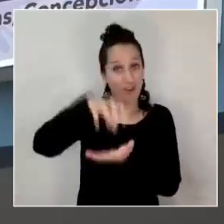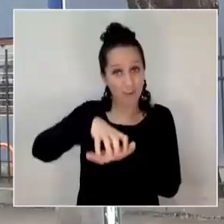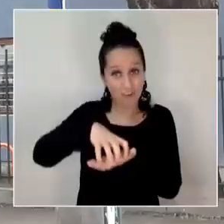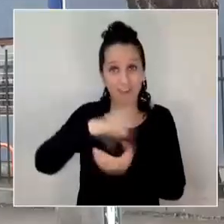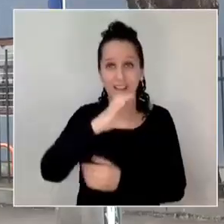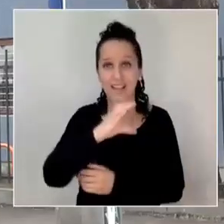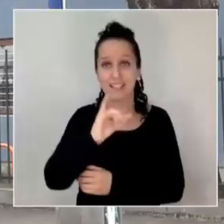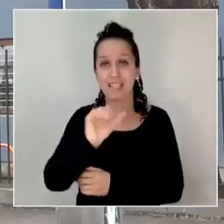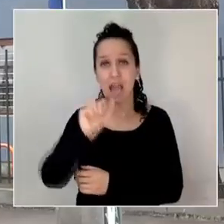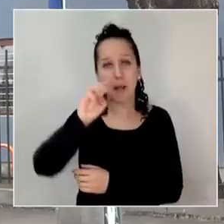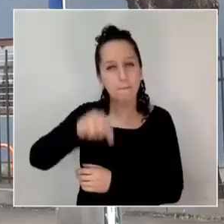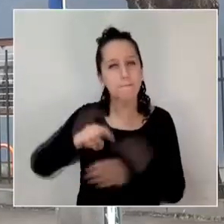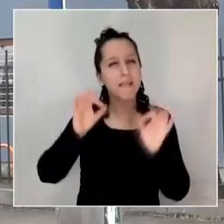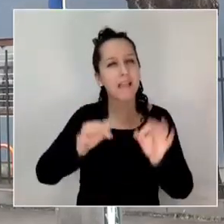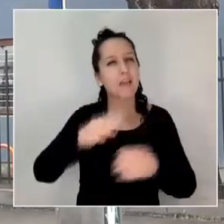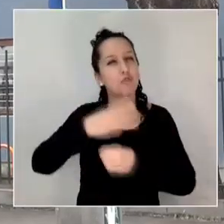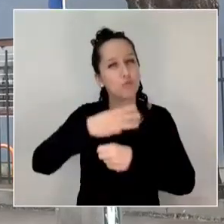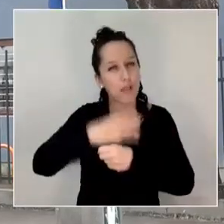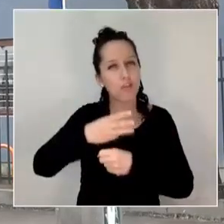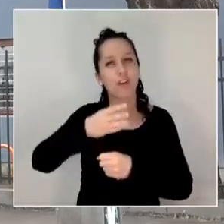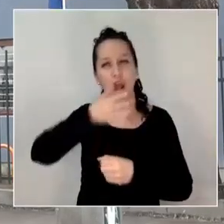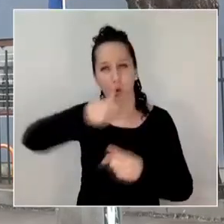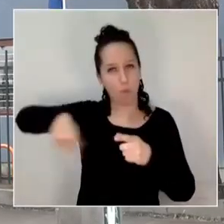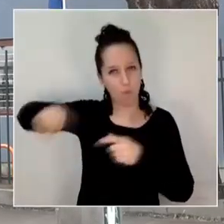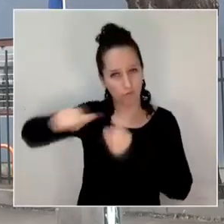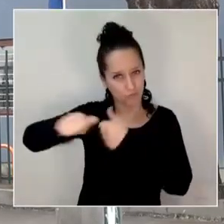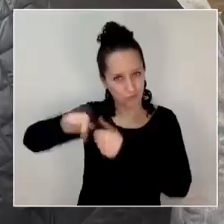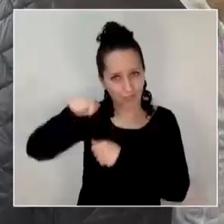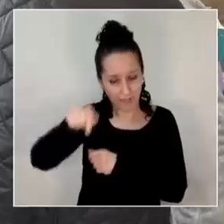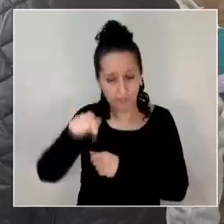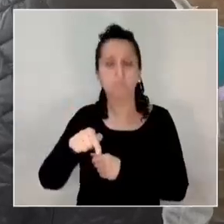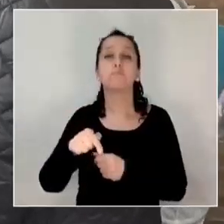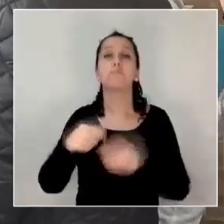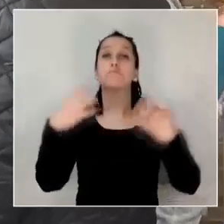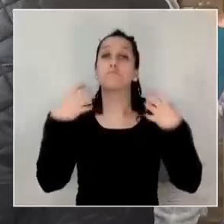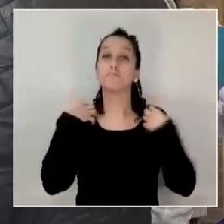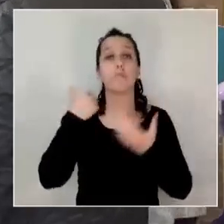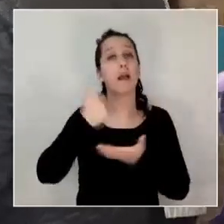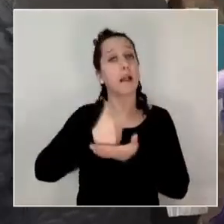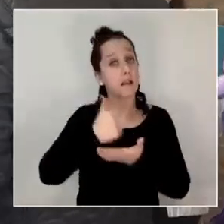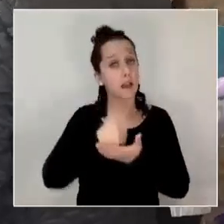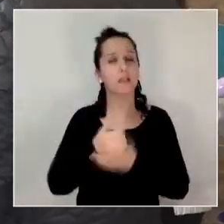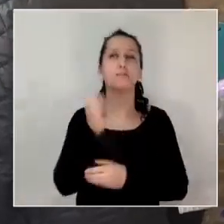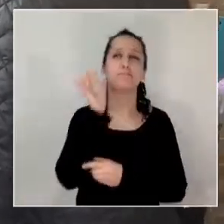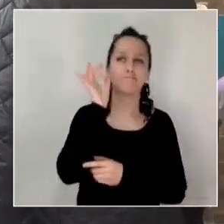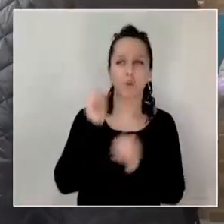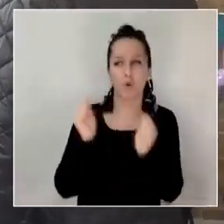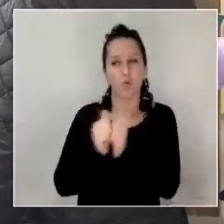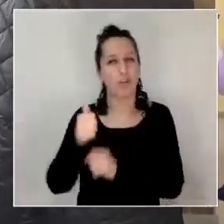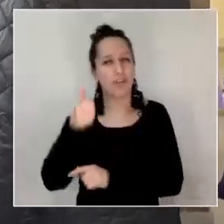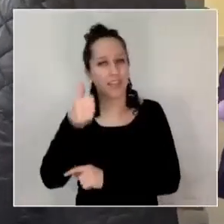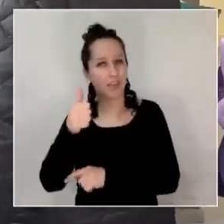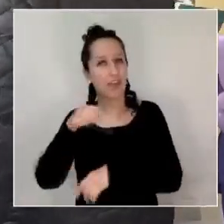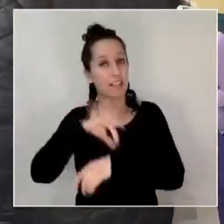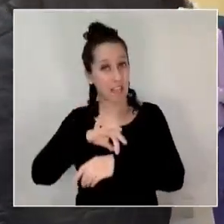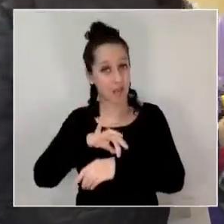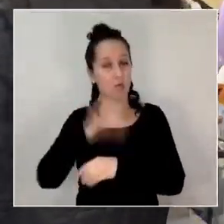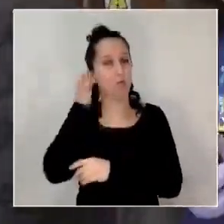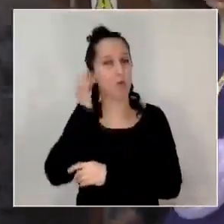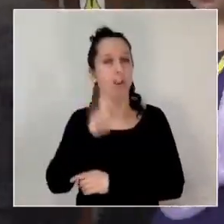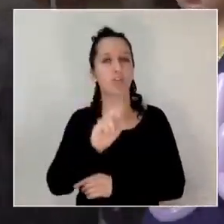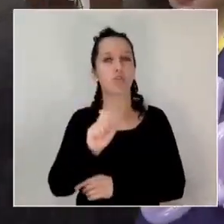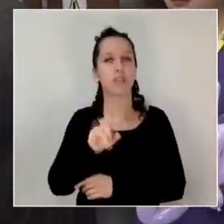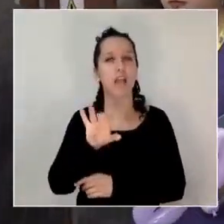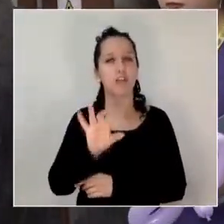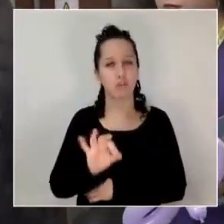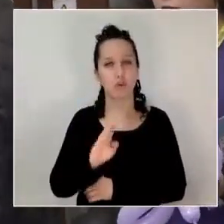del Centro Integral para el Adulto Mayor Lorenzo Arenas y fue encabezada por el alcalde junto con la directora de Salud Municipal Rosario Augusto